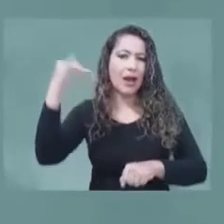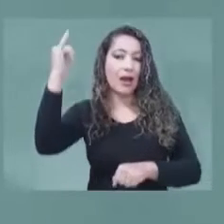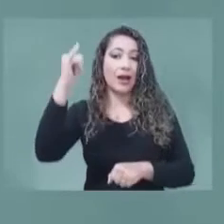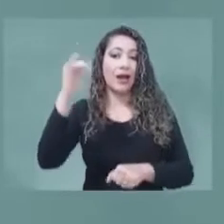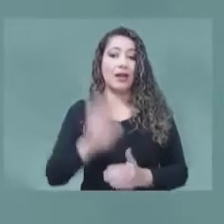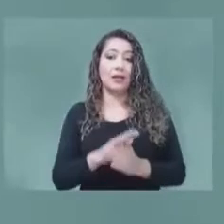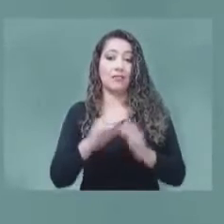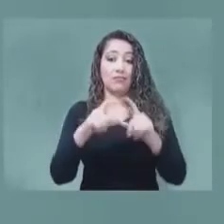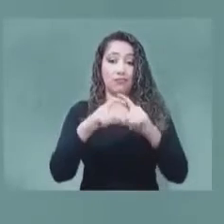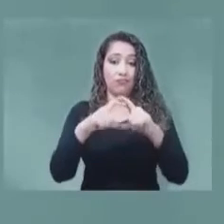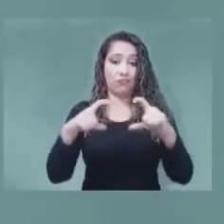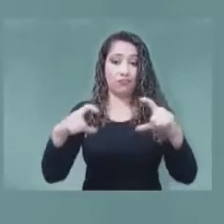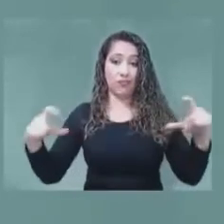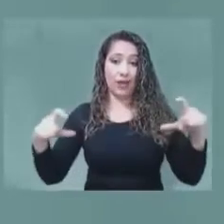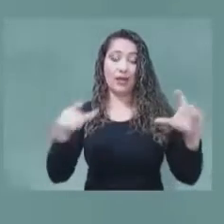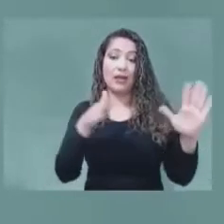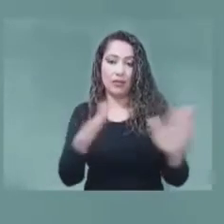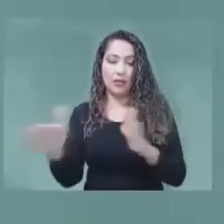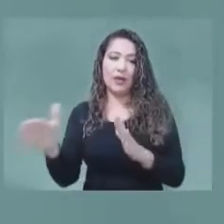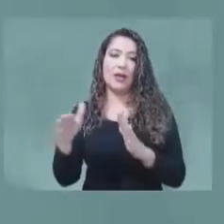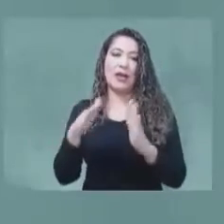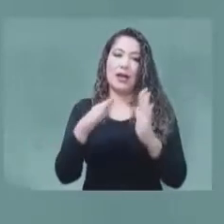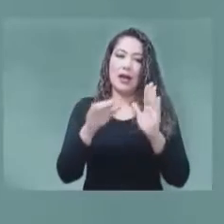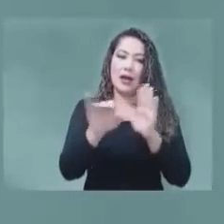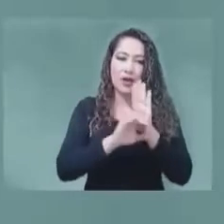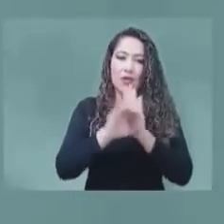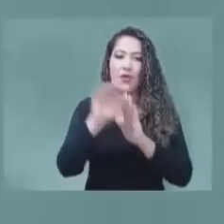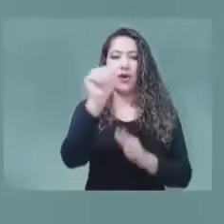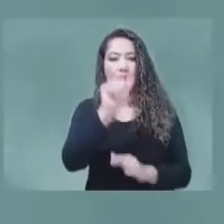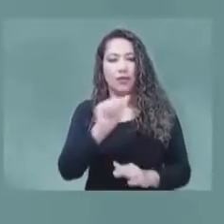video.